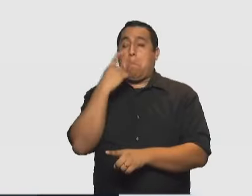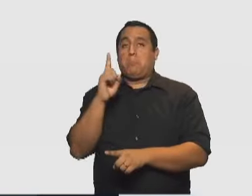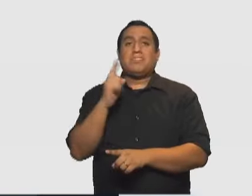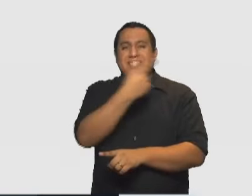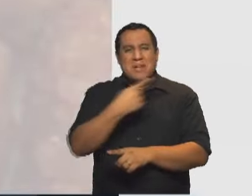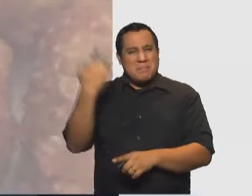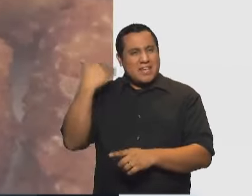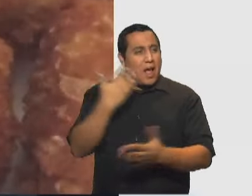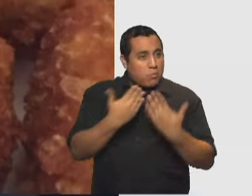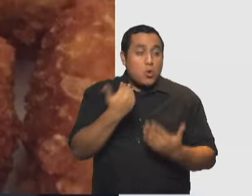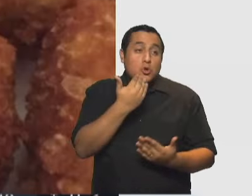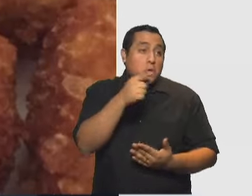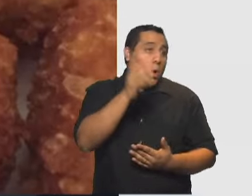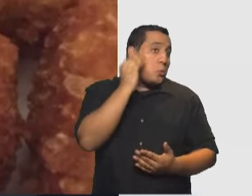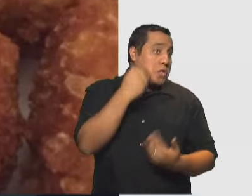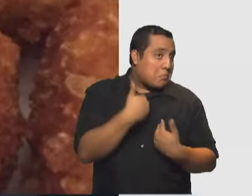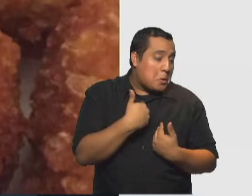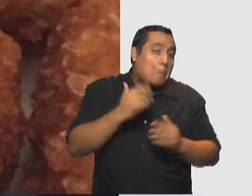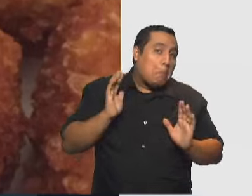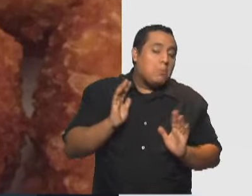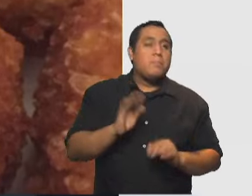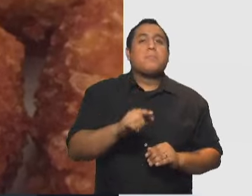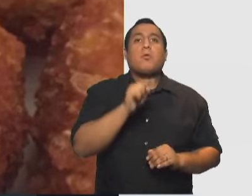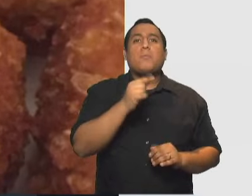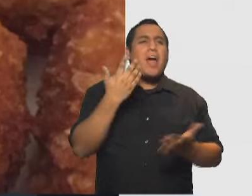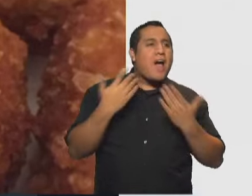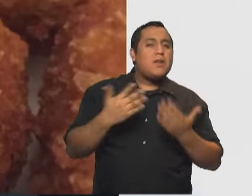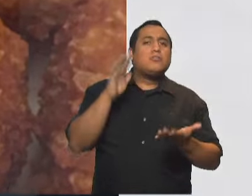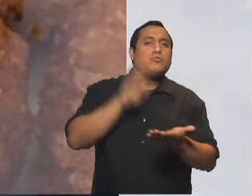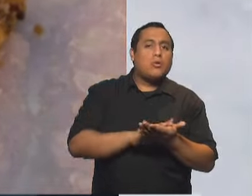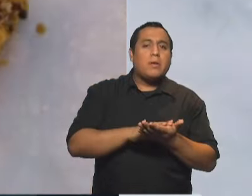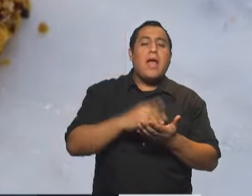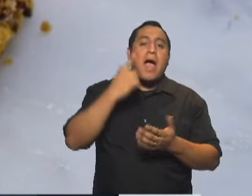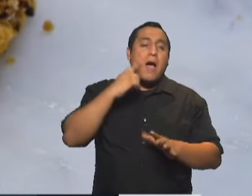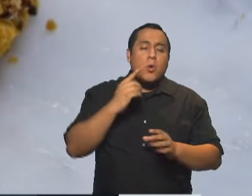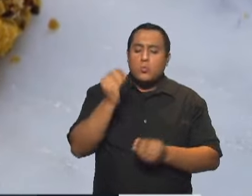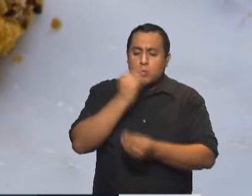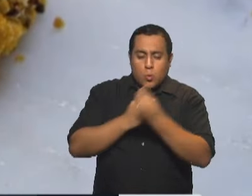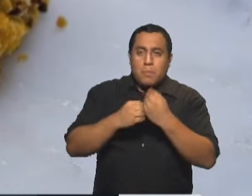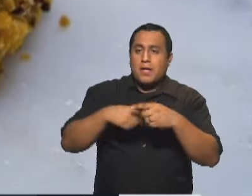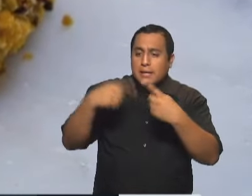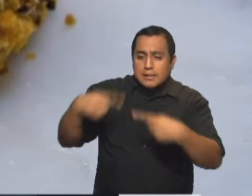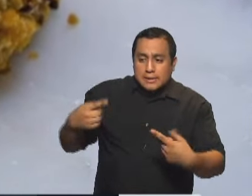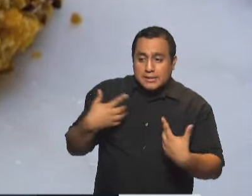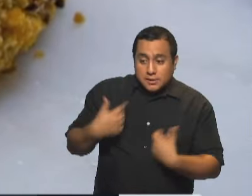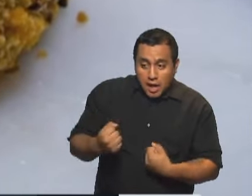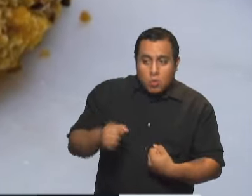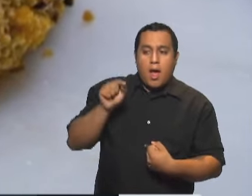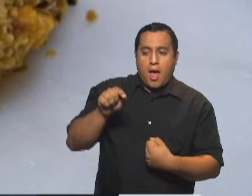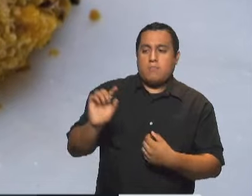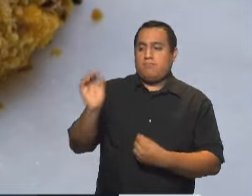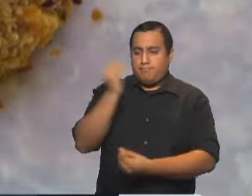pasada, no sé si vos me estás escuchando, pero hablábamos de cómo incorporar alimentos saludables a nuestra